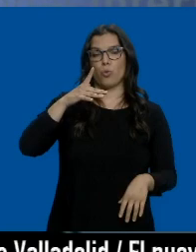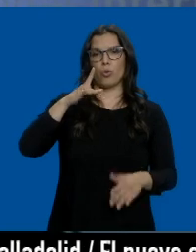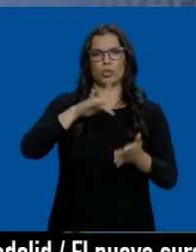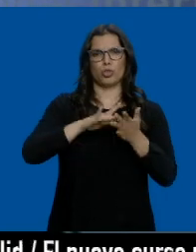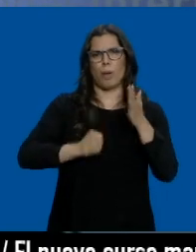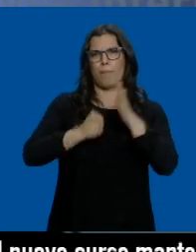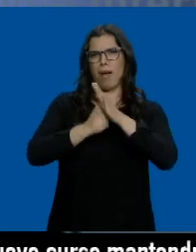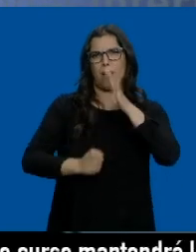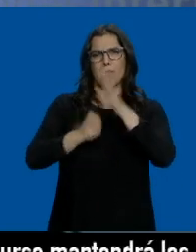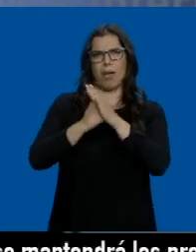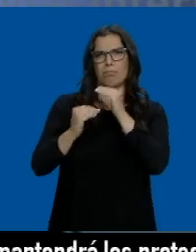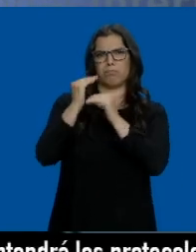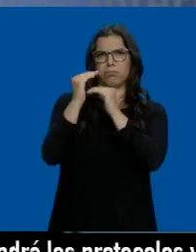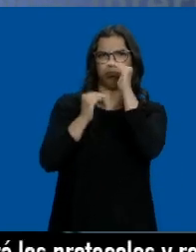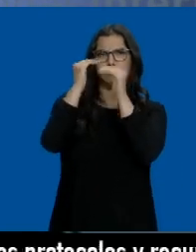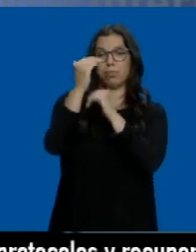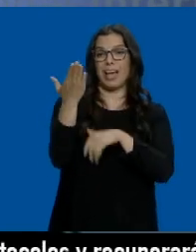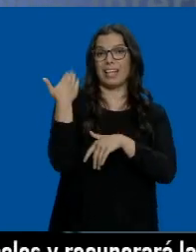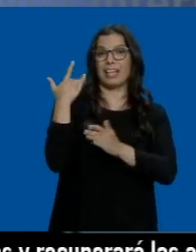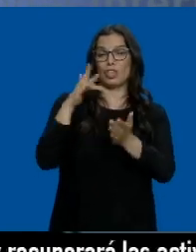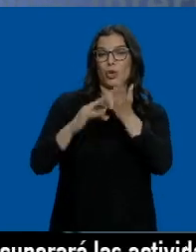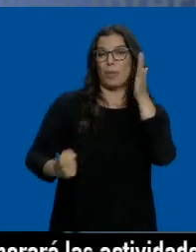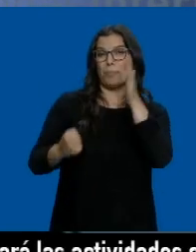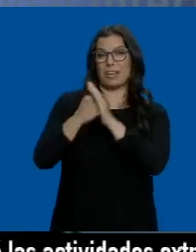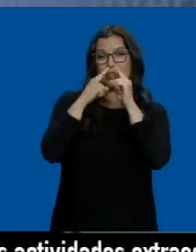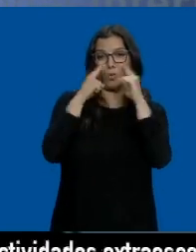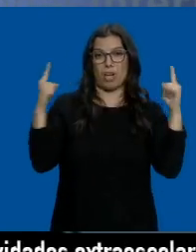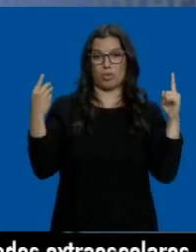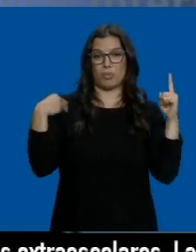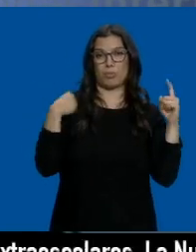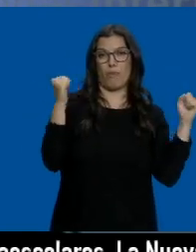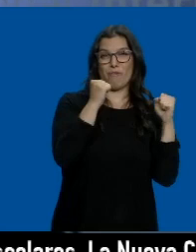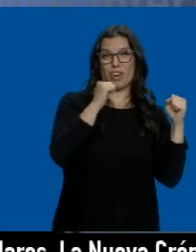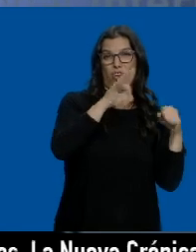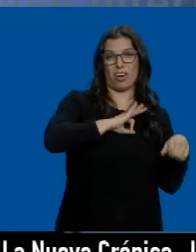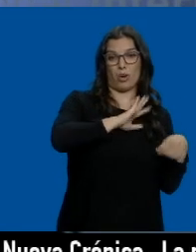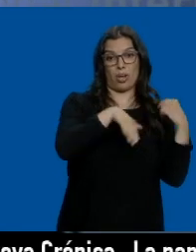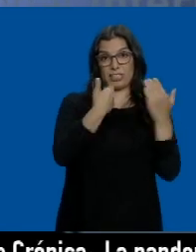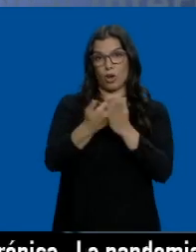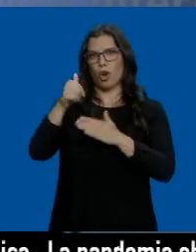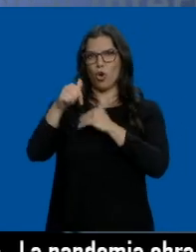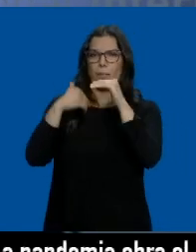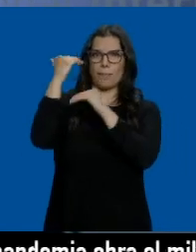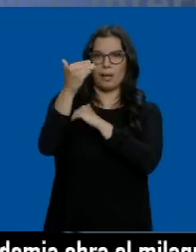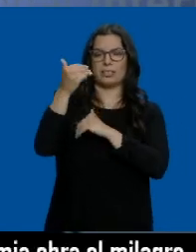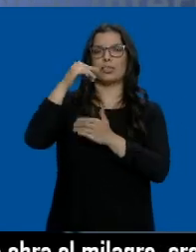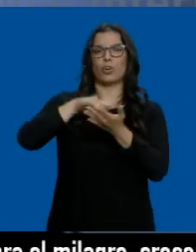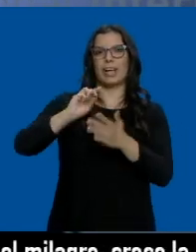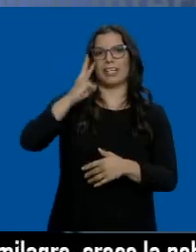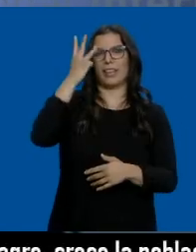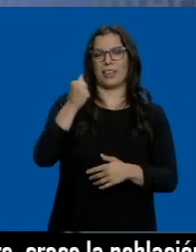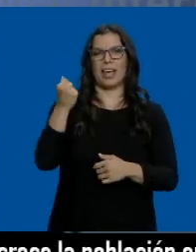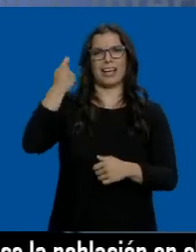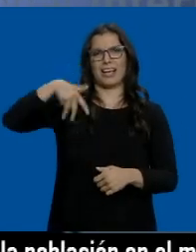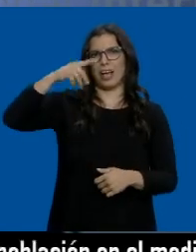máximos históricos. Si ayer fue el más alto del año desde Filomena, hoy sigue escalando y será el tercero más caro desde